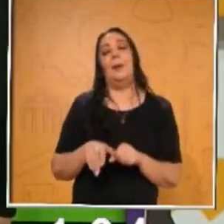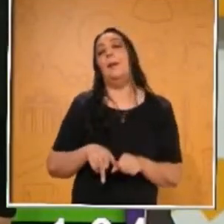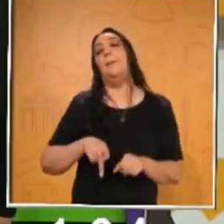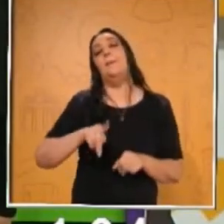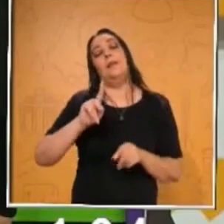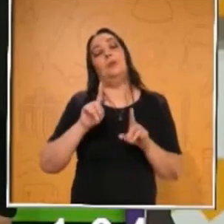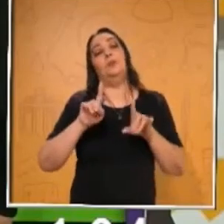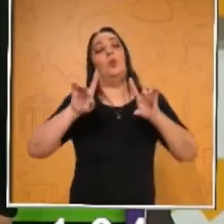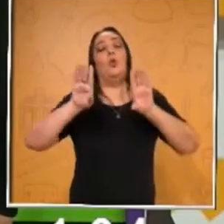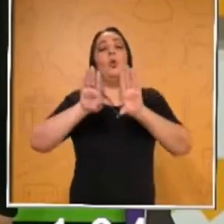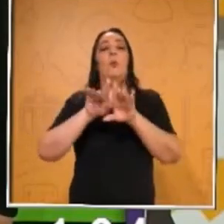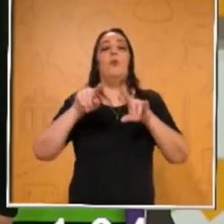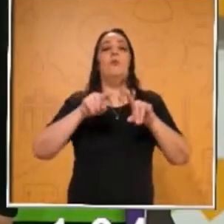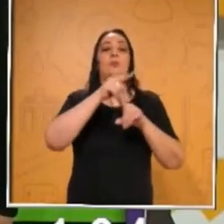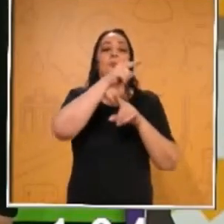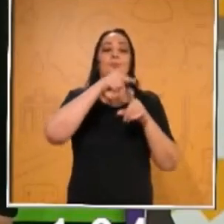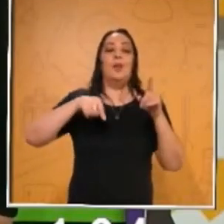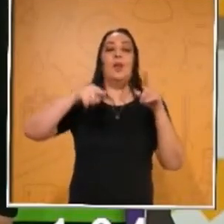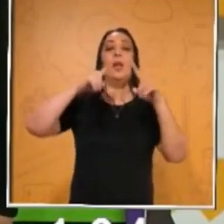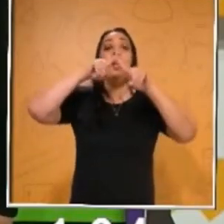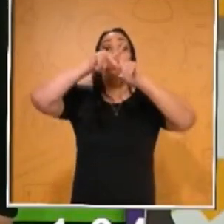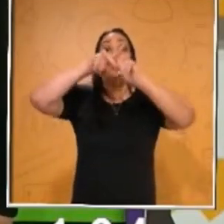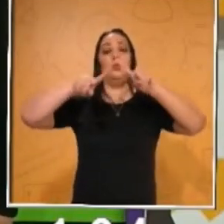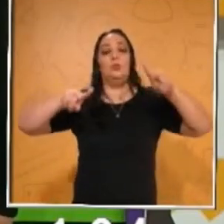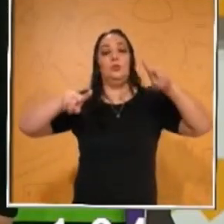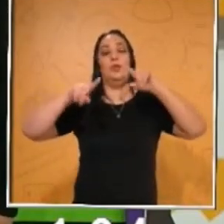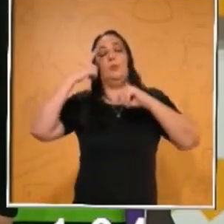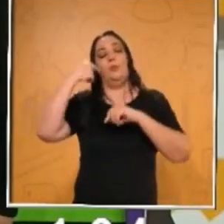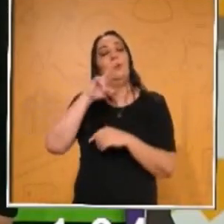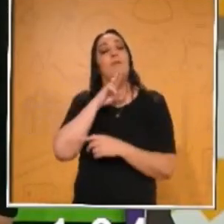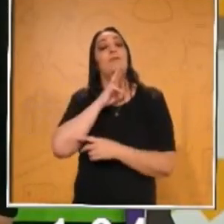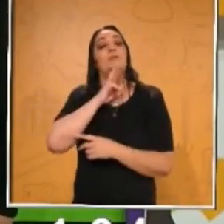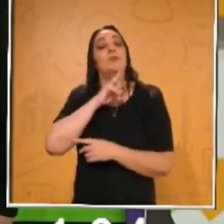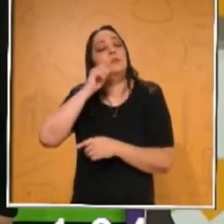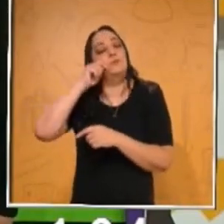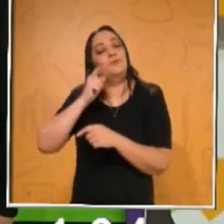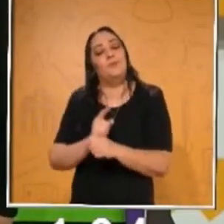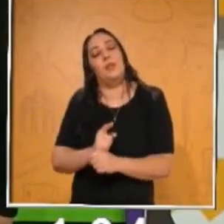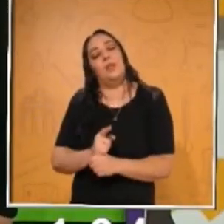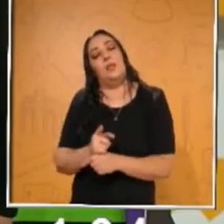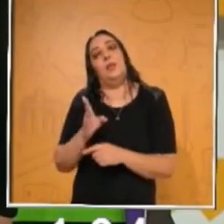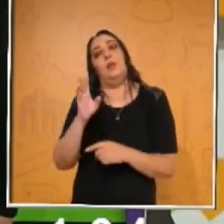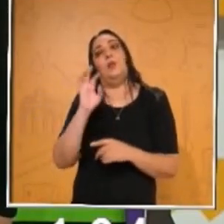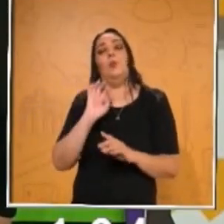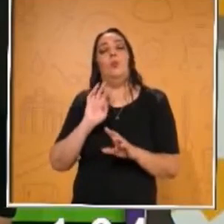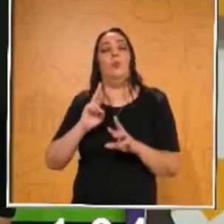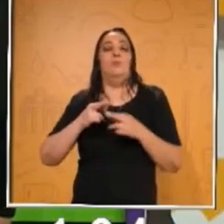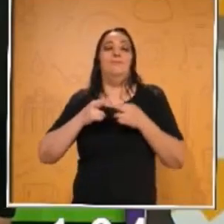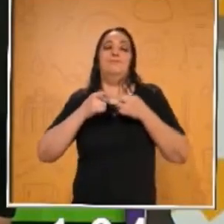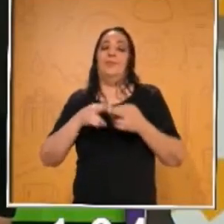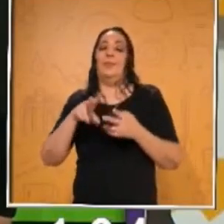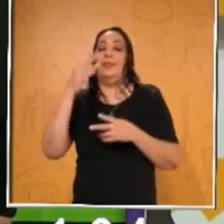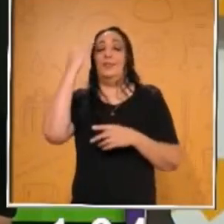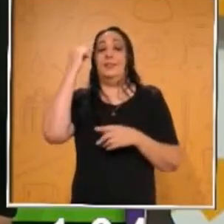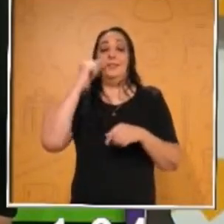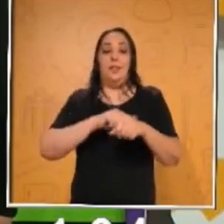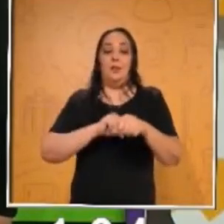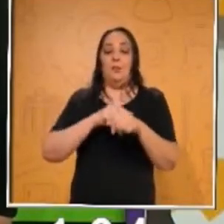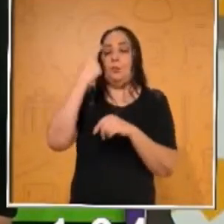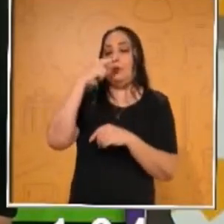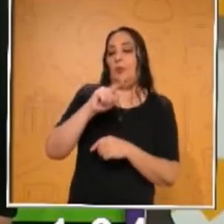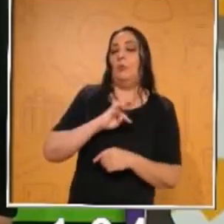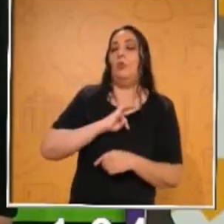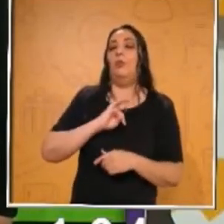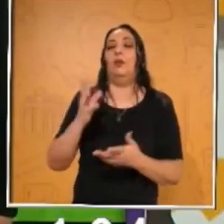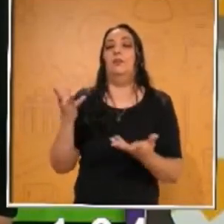cruzado que les facilita muchísimo encontrar la respuesta. Y ahorrarse tiempo para contestar correctamente las